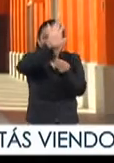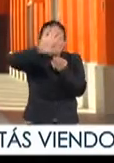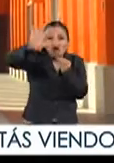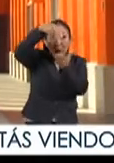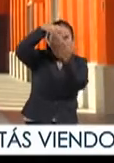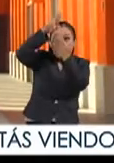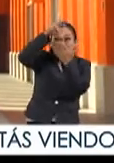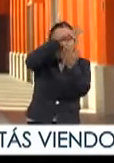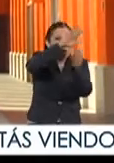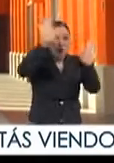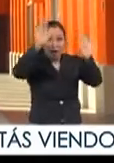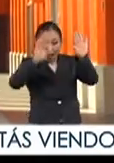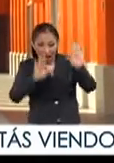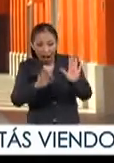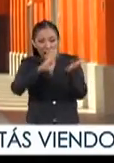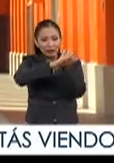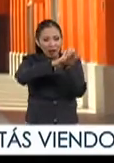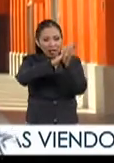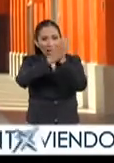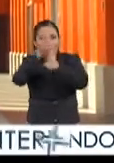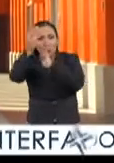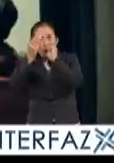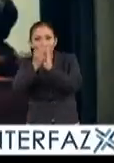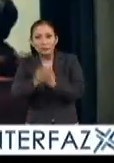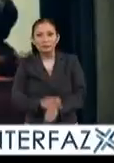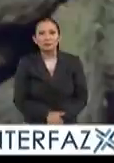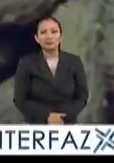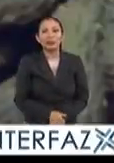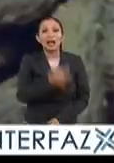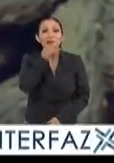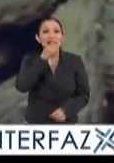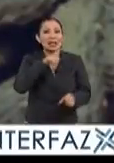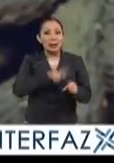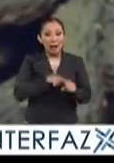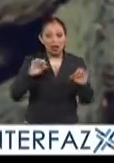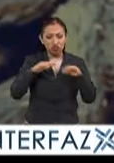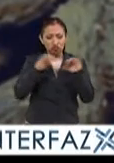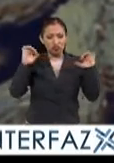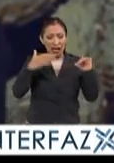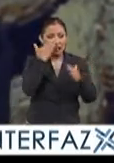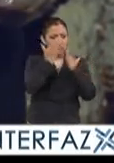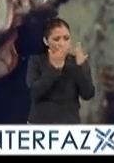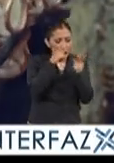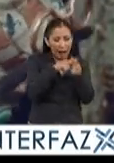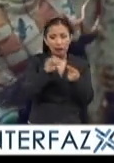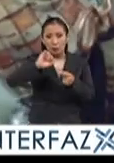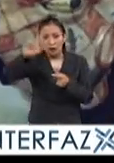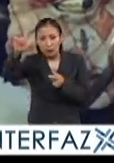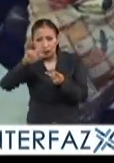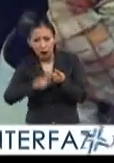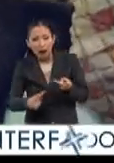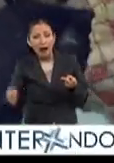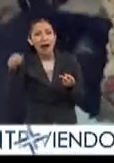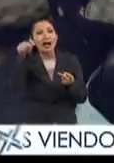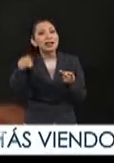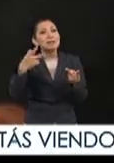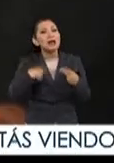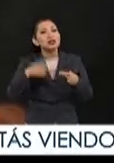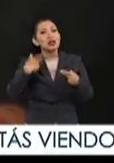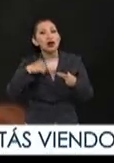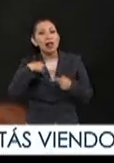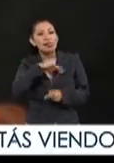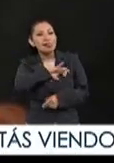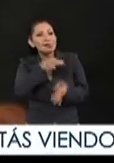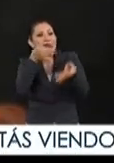de la pintura lográramos pues crear mundos festivales que reúnen estudiantes profesionales y personas